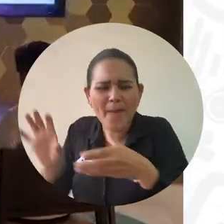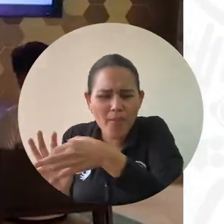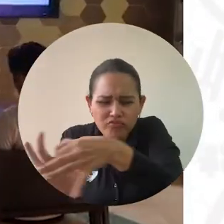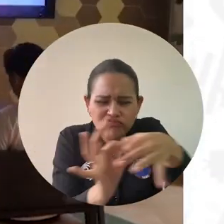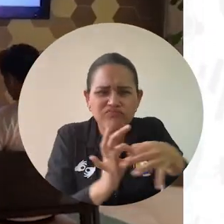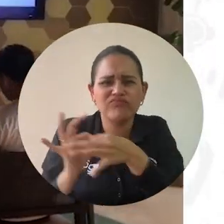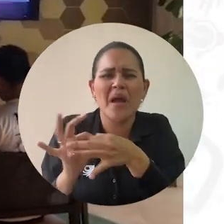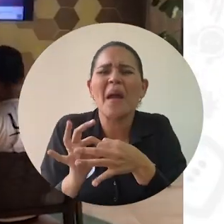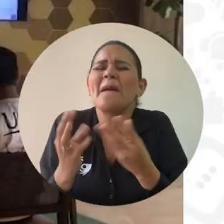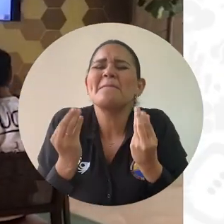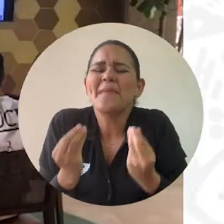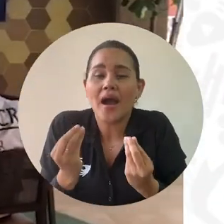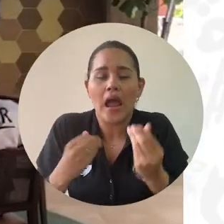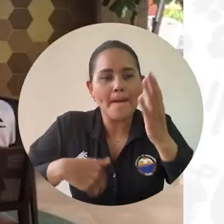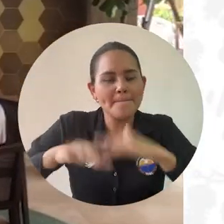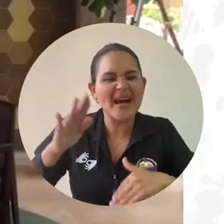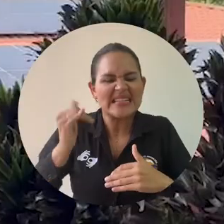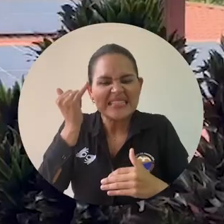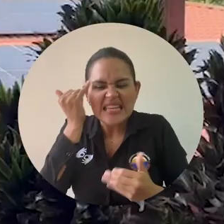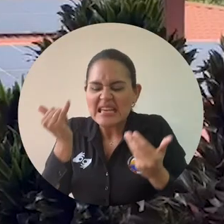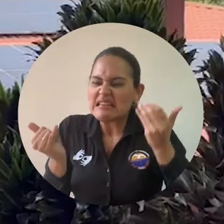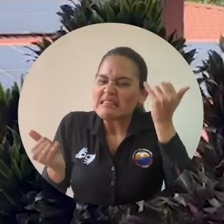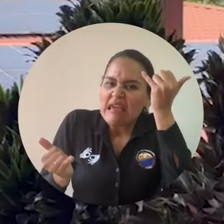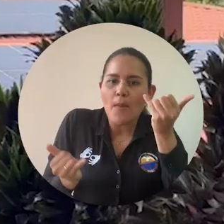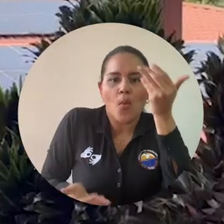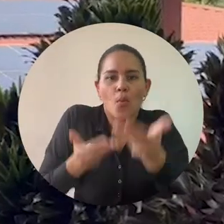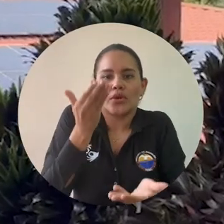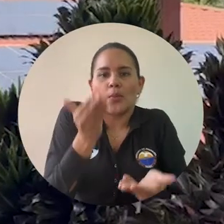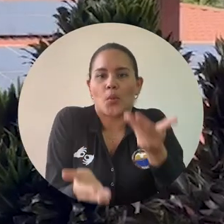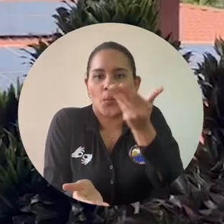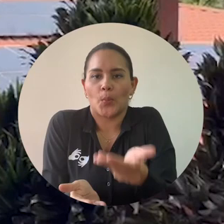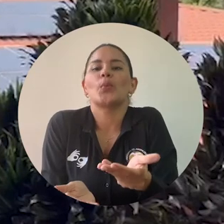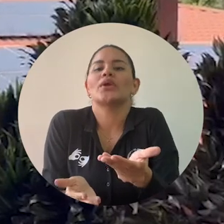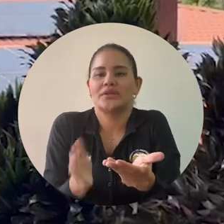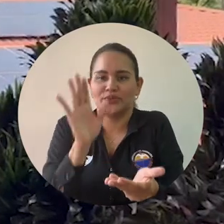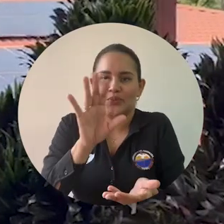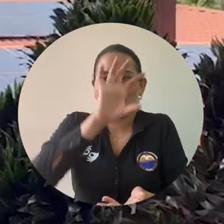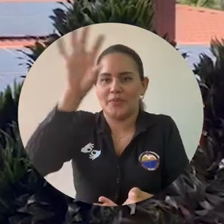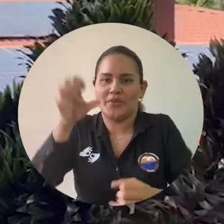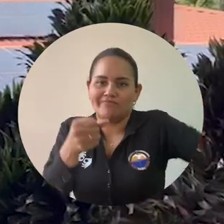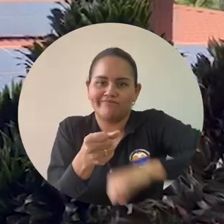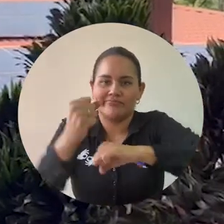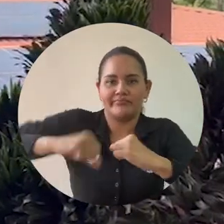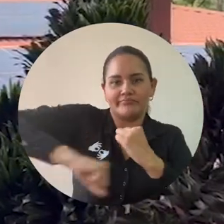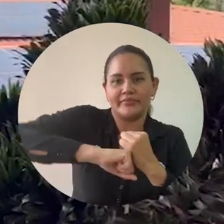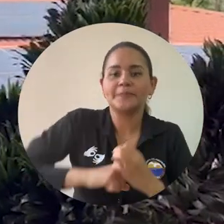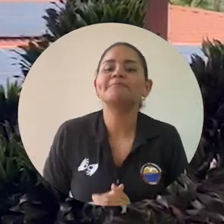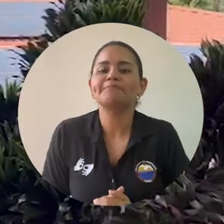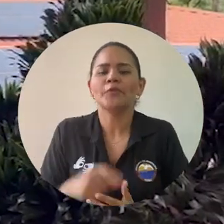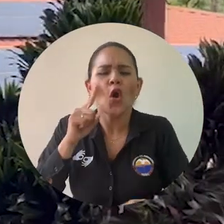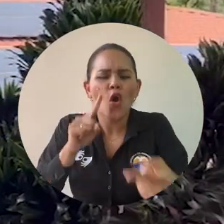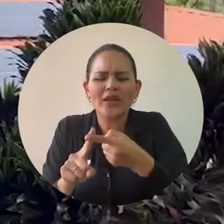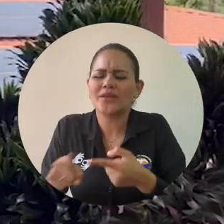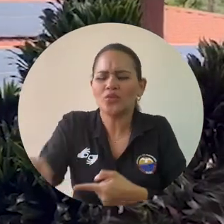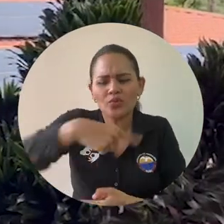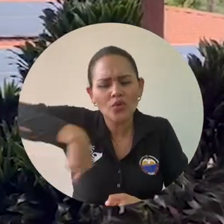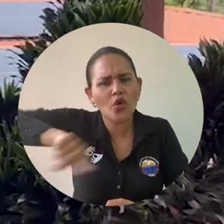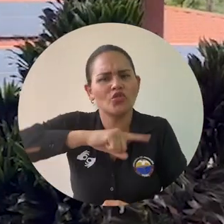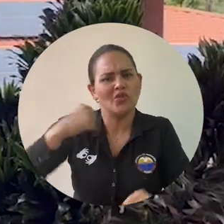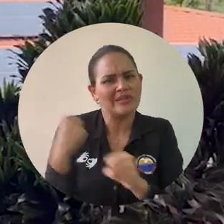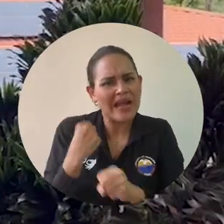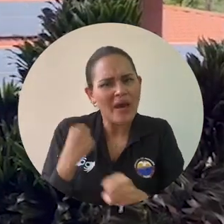En orden de seguir posicionando nuestra maestría, tener alternativas de cursos electivos, tener alternativas de trabajo de grados conjuntos,